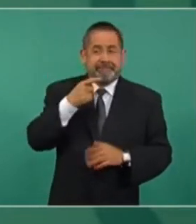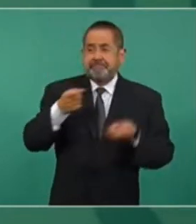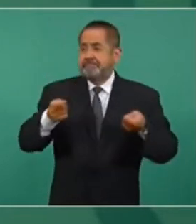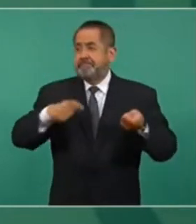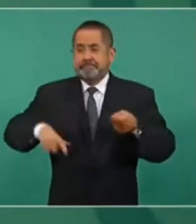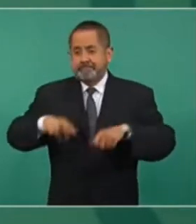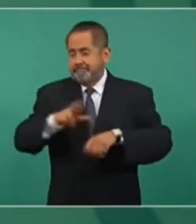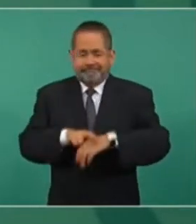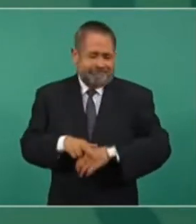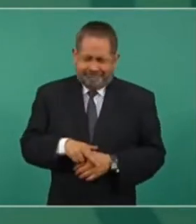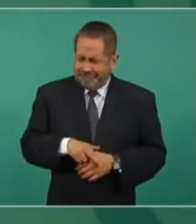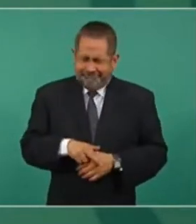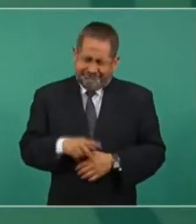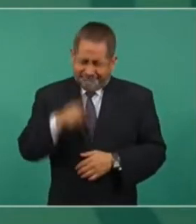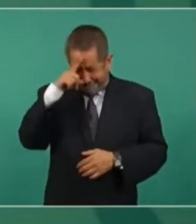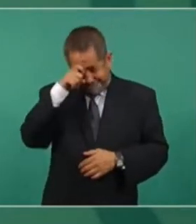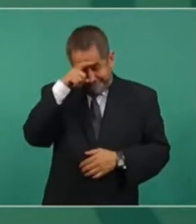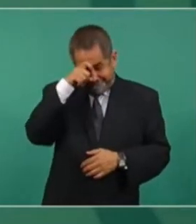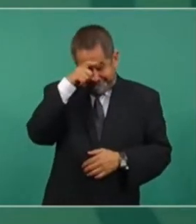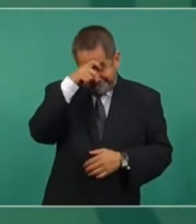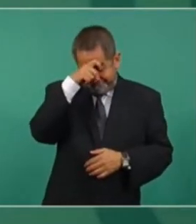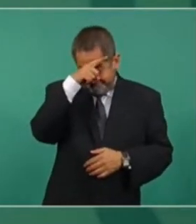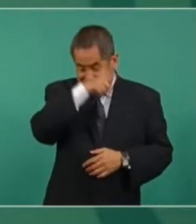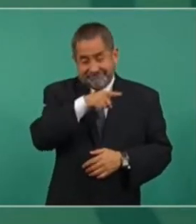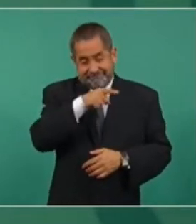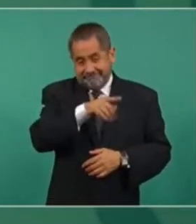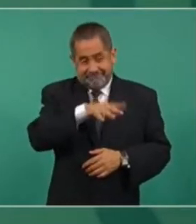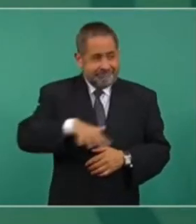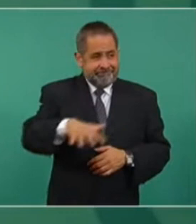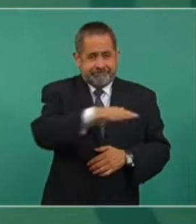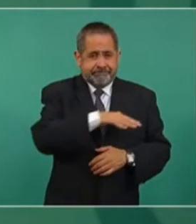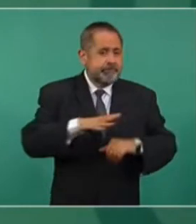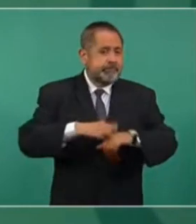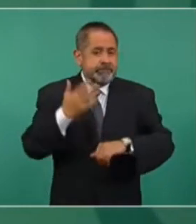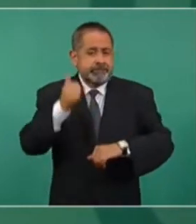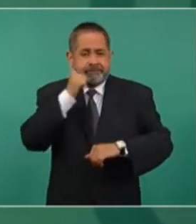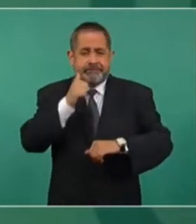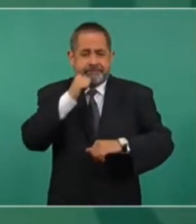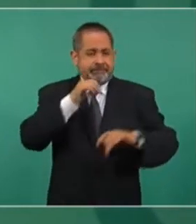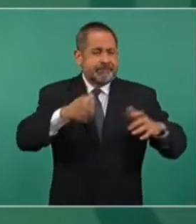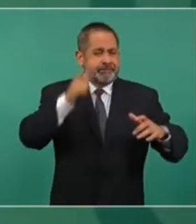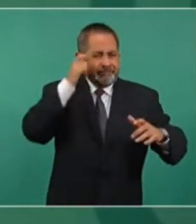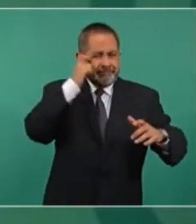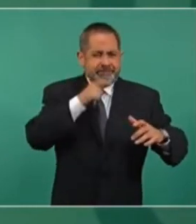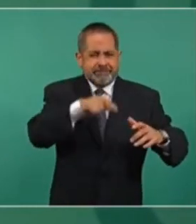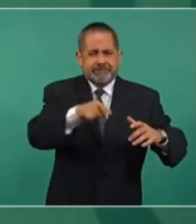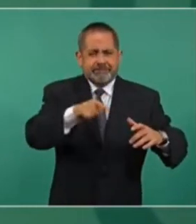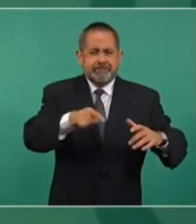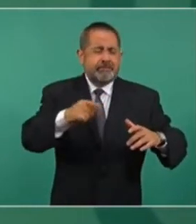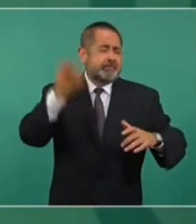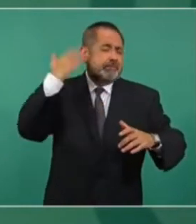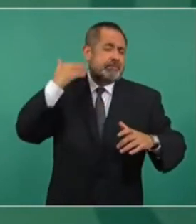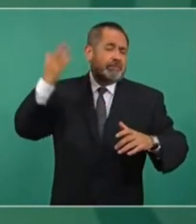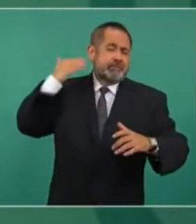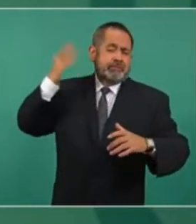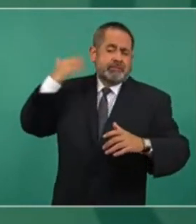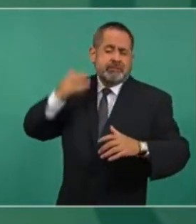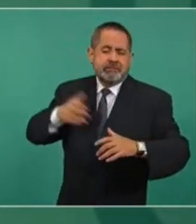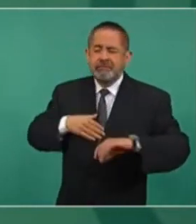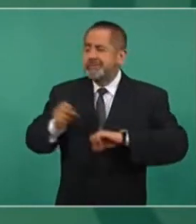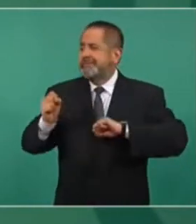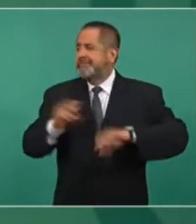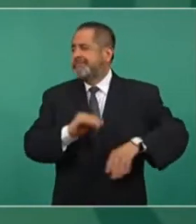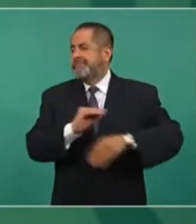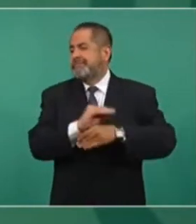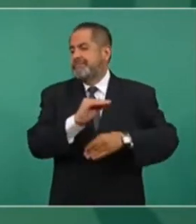ha sido un estado muy olvidado por la